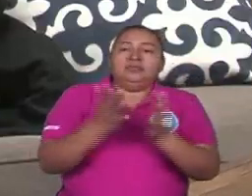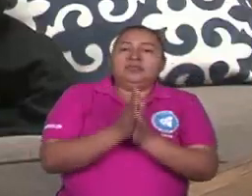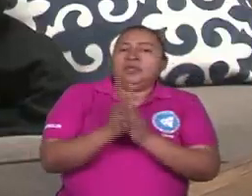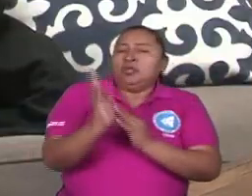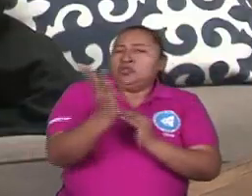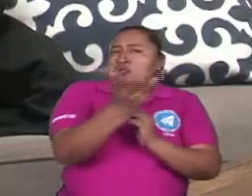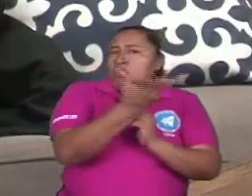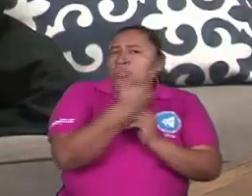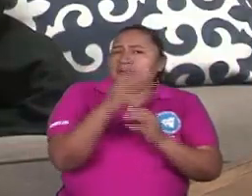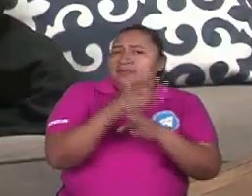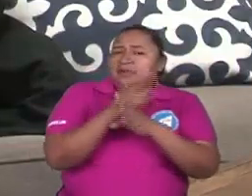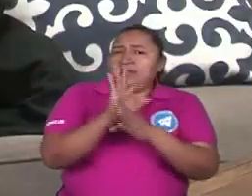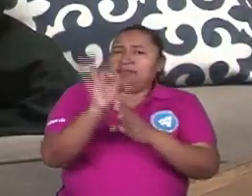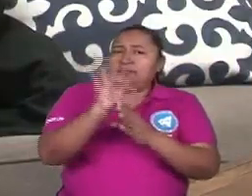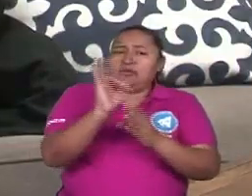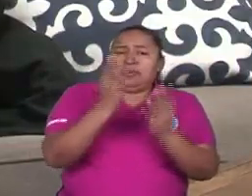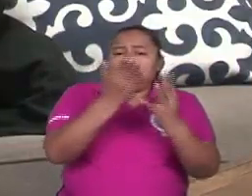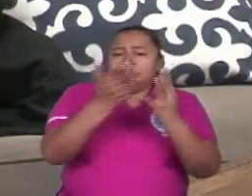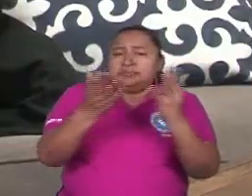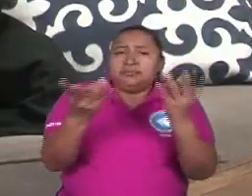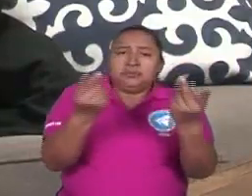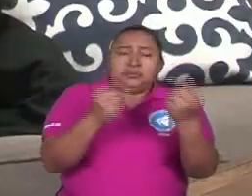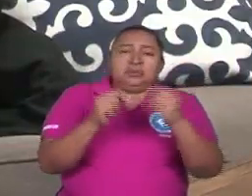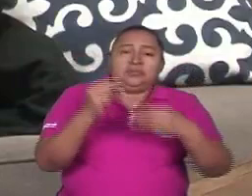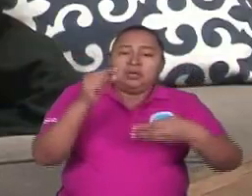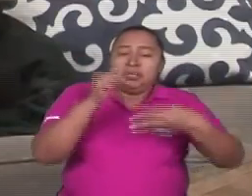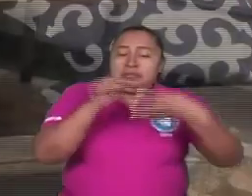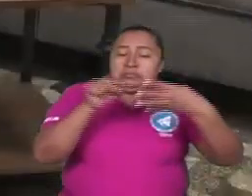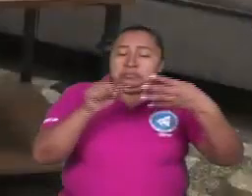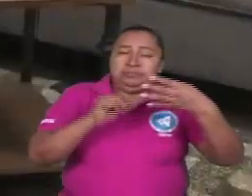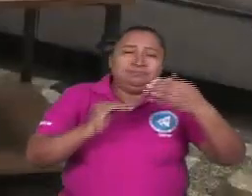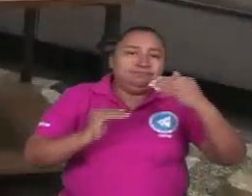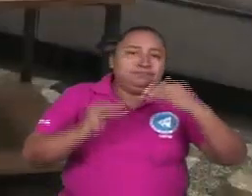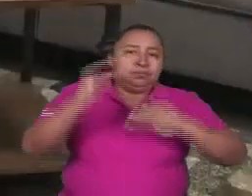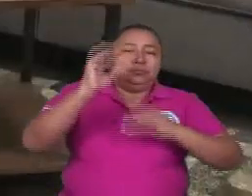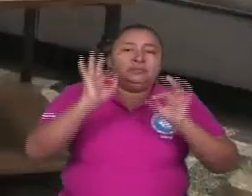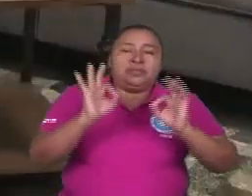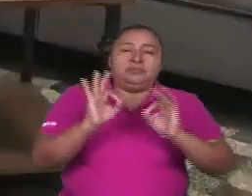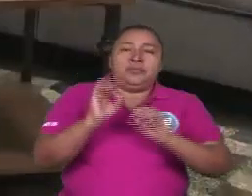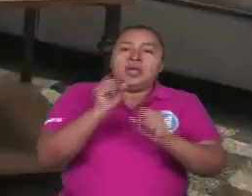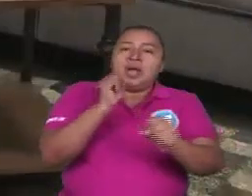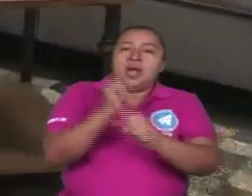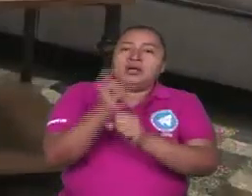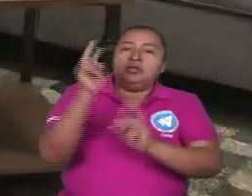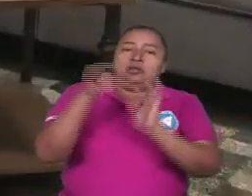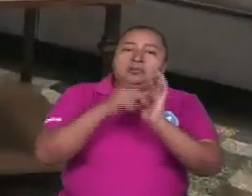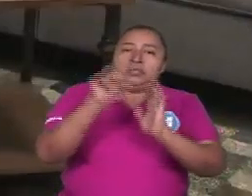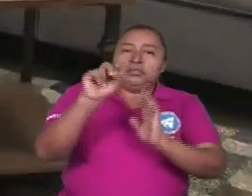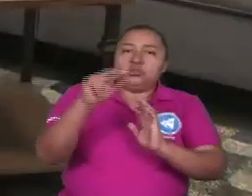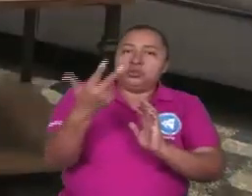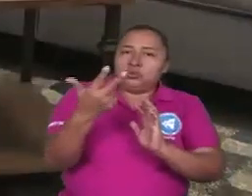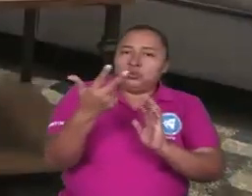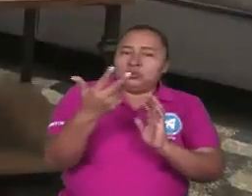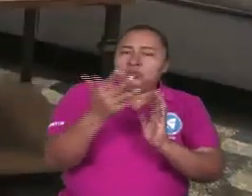todos los modelos de crecimiento económico, todos los indicadores al máximo. 2018 toma una